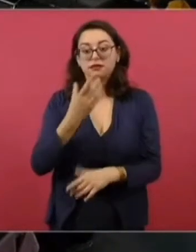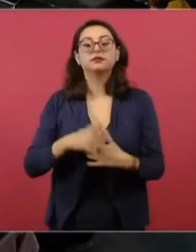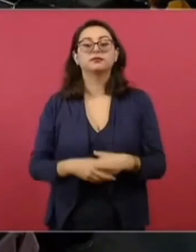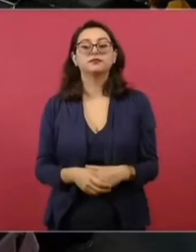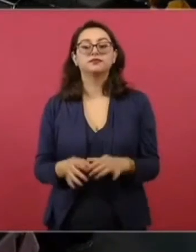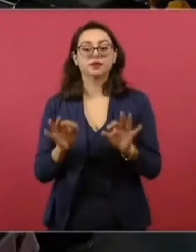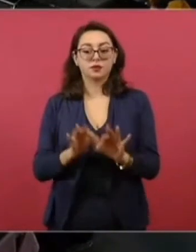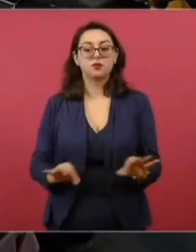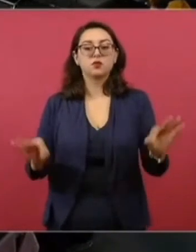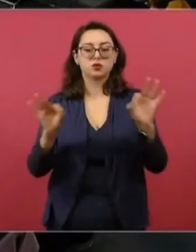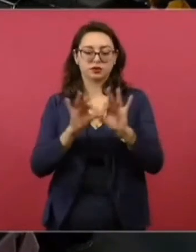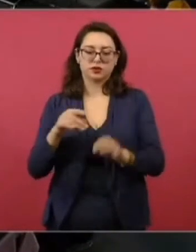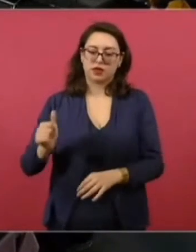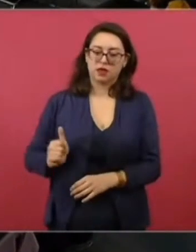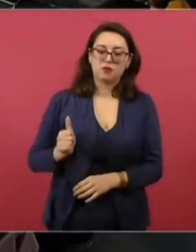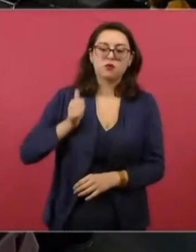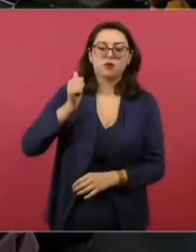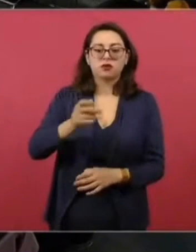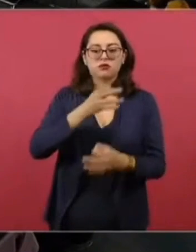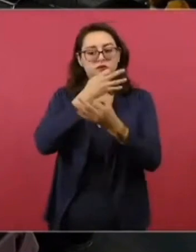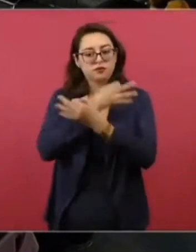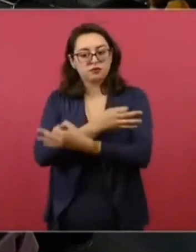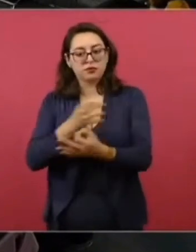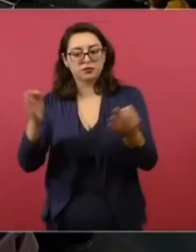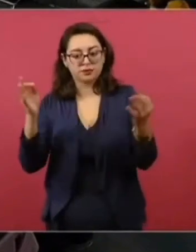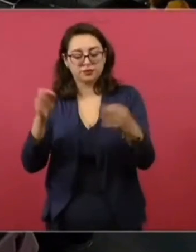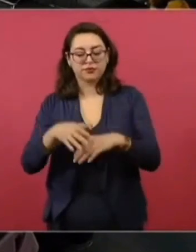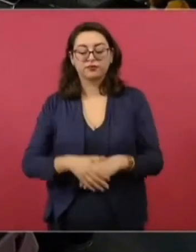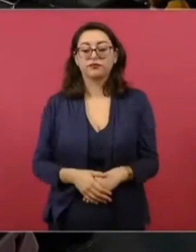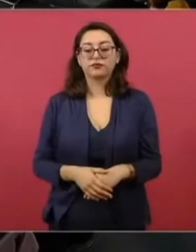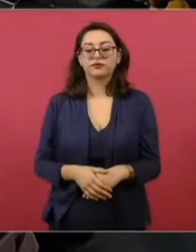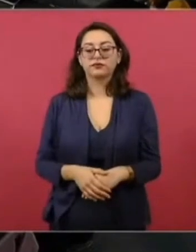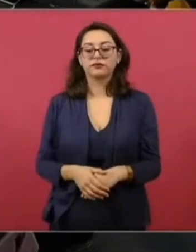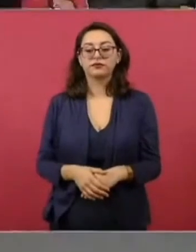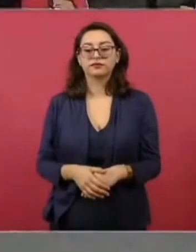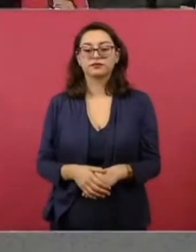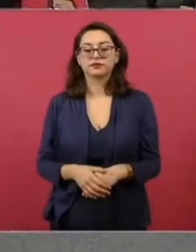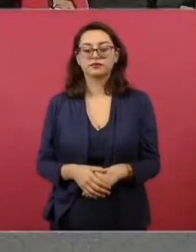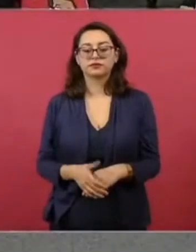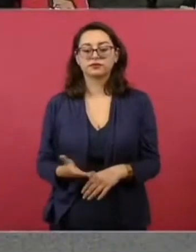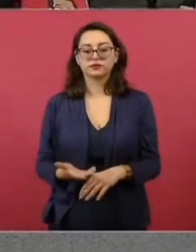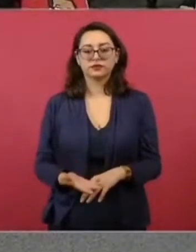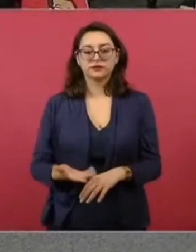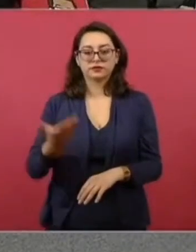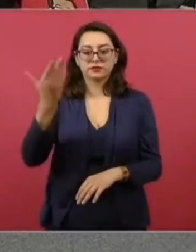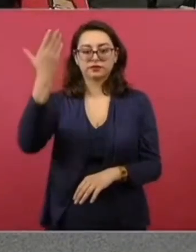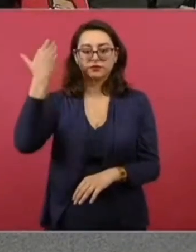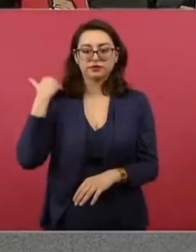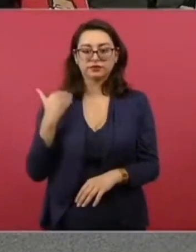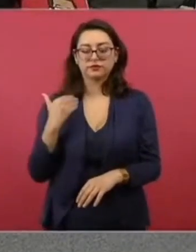hicimos un acuerdo con estas tiendas cuando estaba